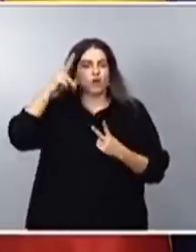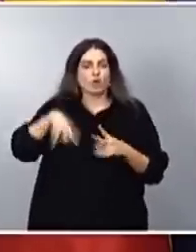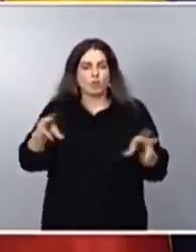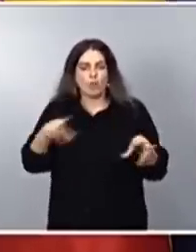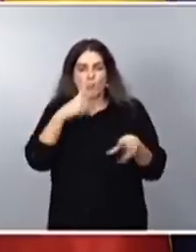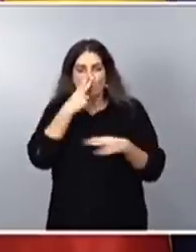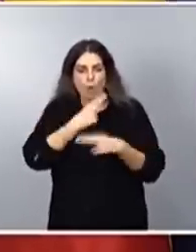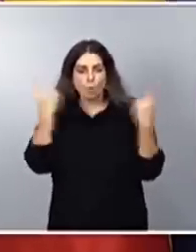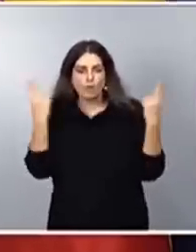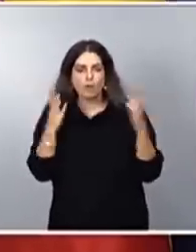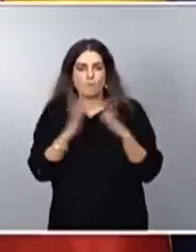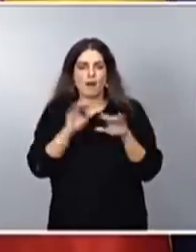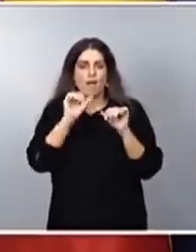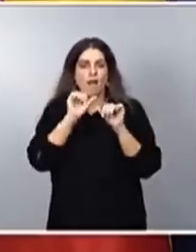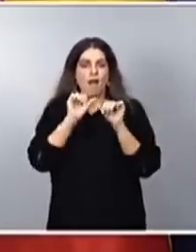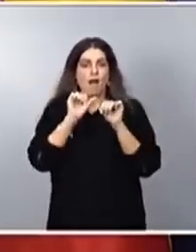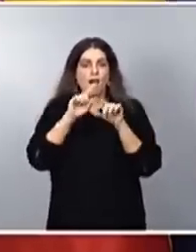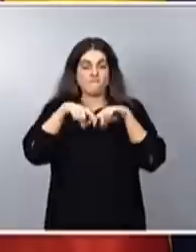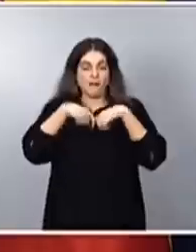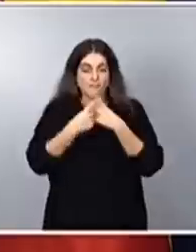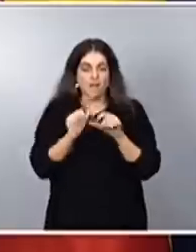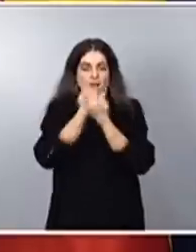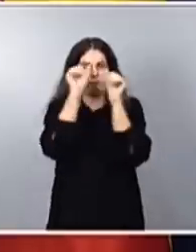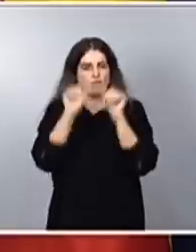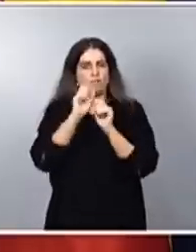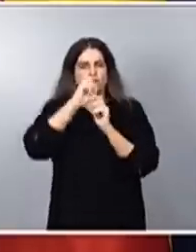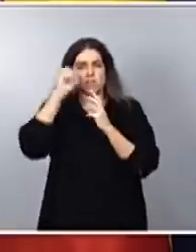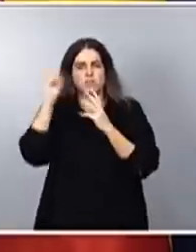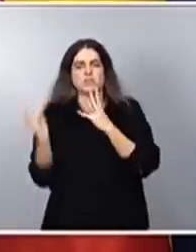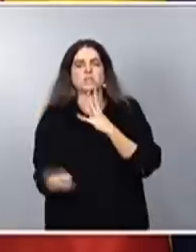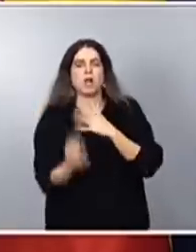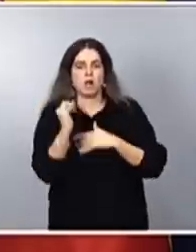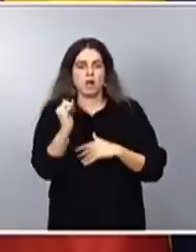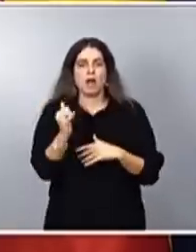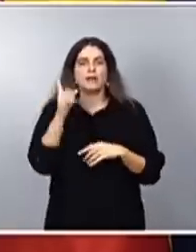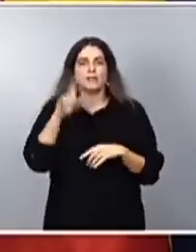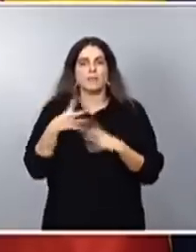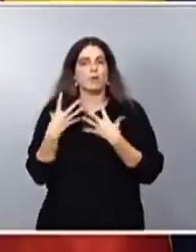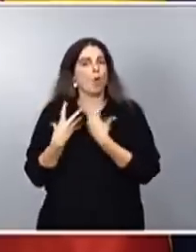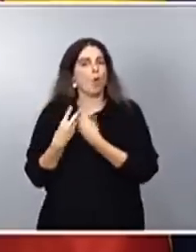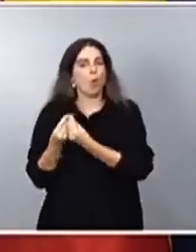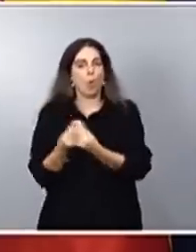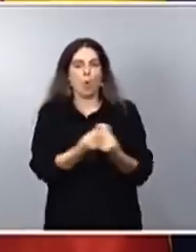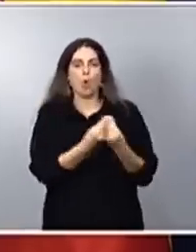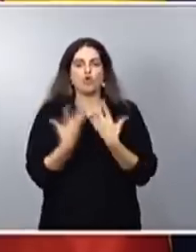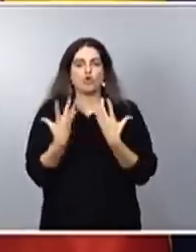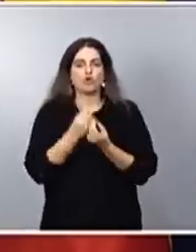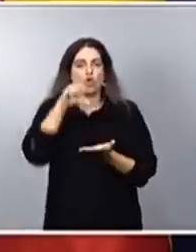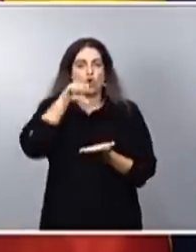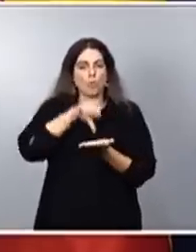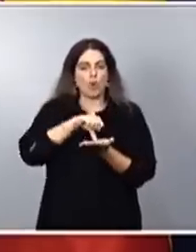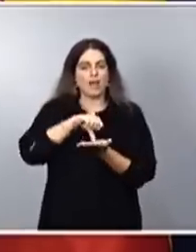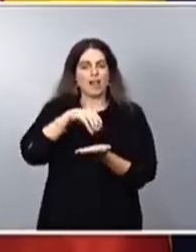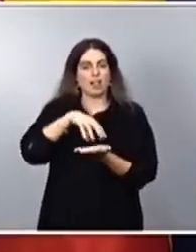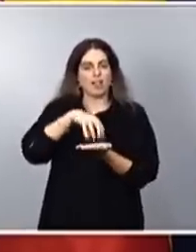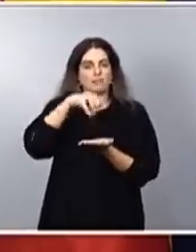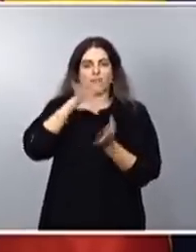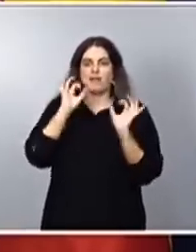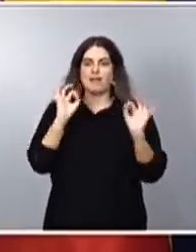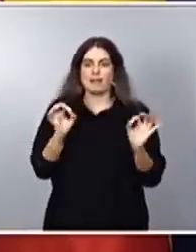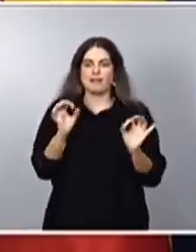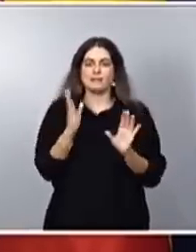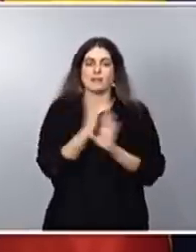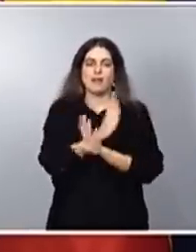y que sientan que vamos de la mano, que vamos a ponerles en el centro, que les hemos puesto en el centro, como explicaba muy bien la ministra portavoz,